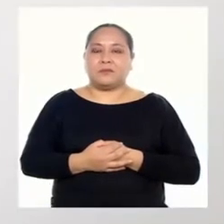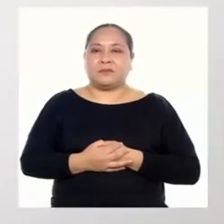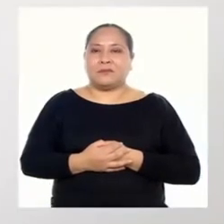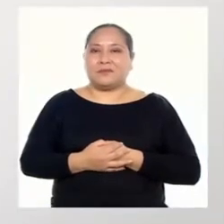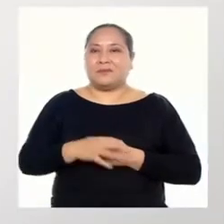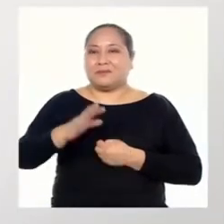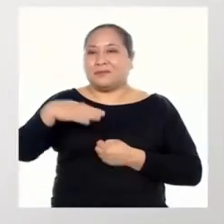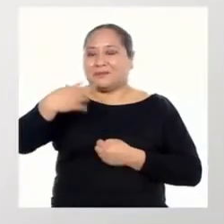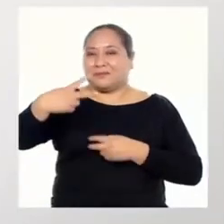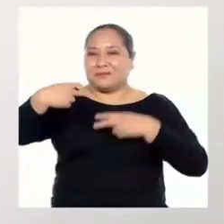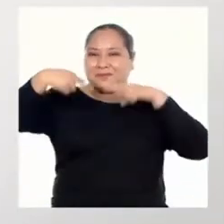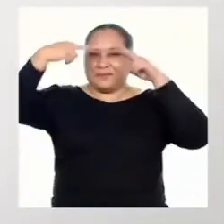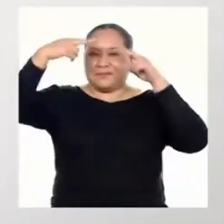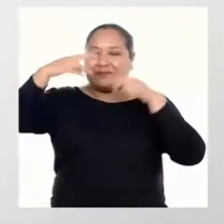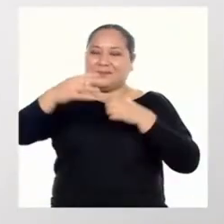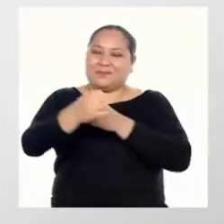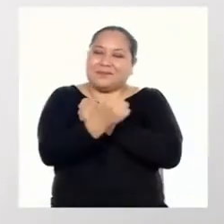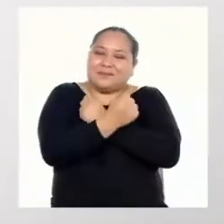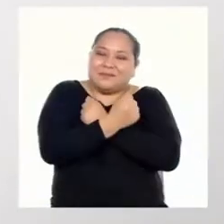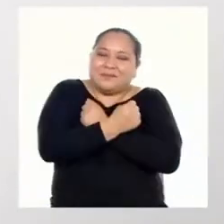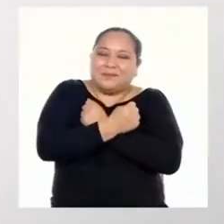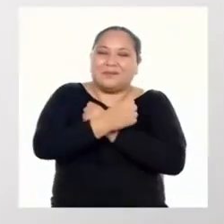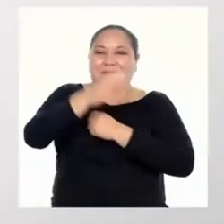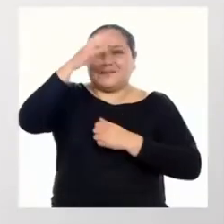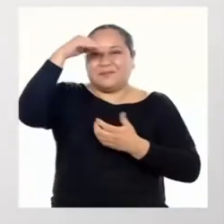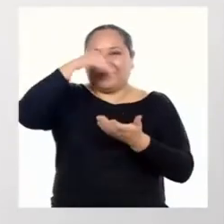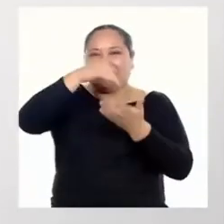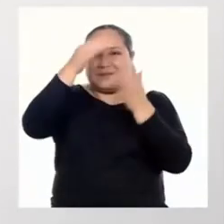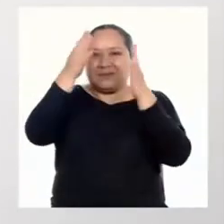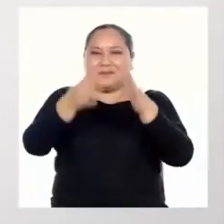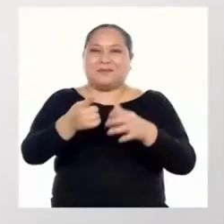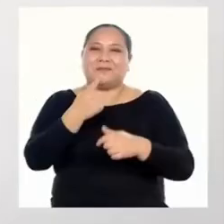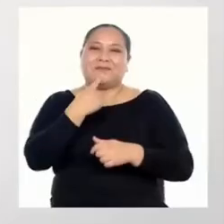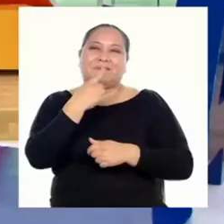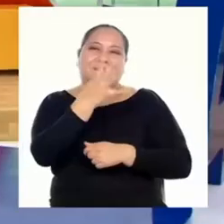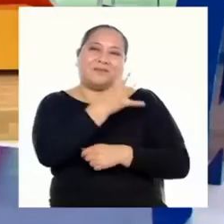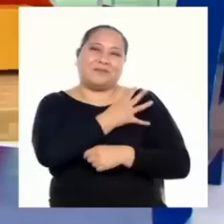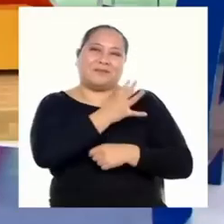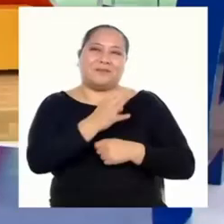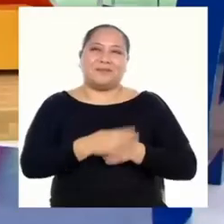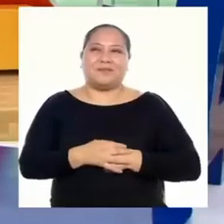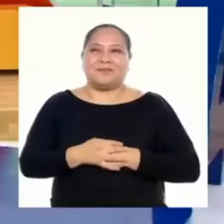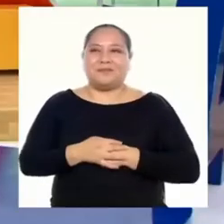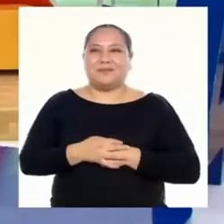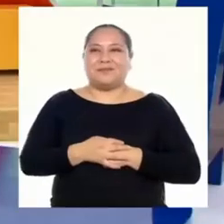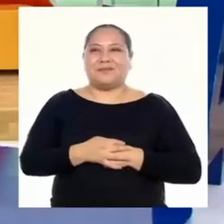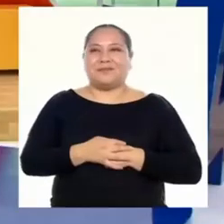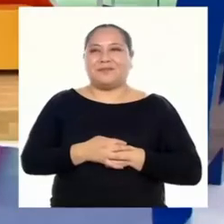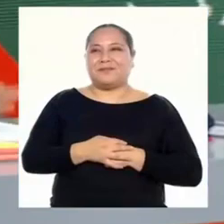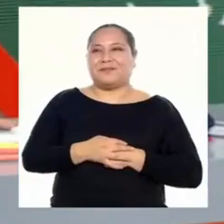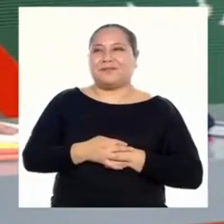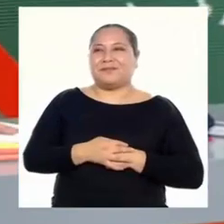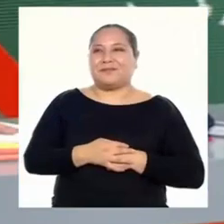Nos vemos pronto, queridas y queridos estudiantes de cuarto de secundario.